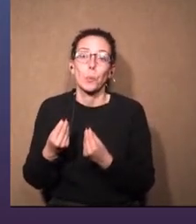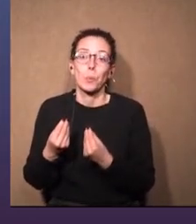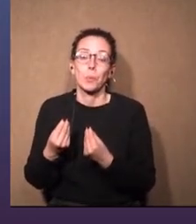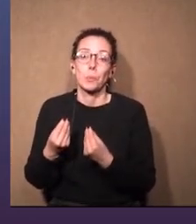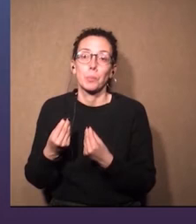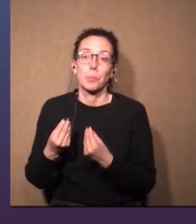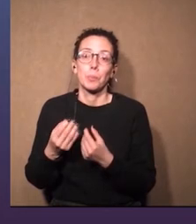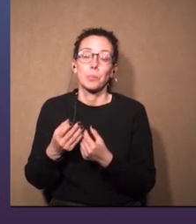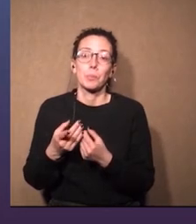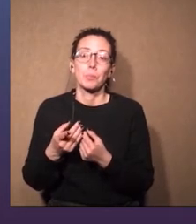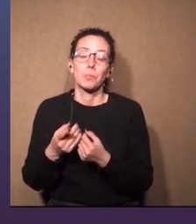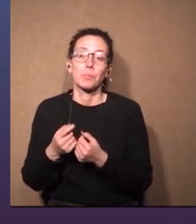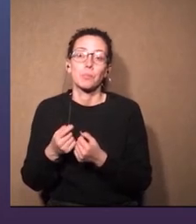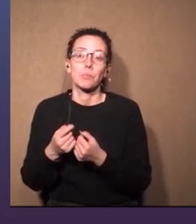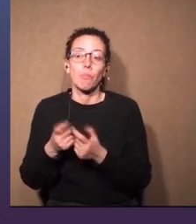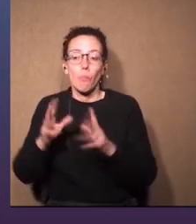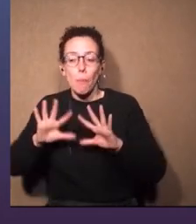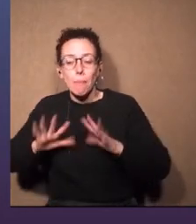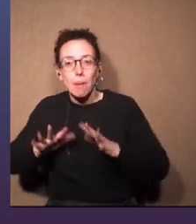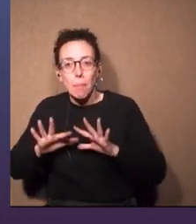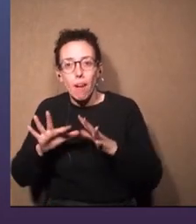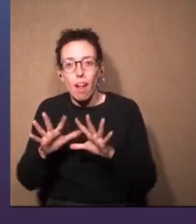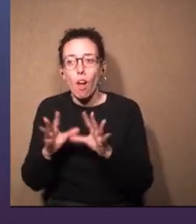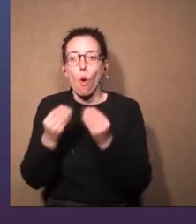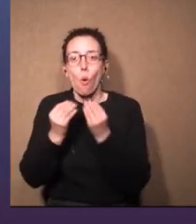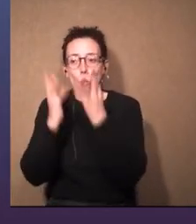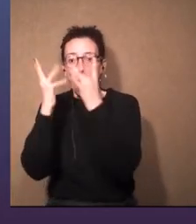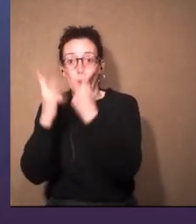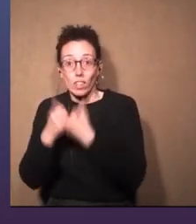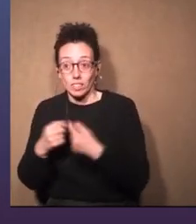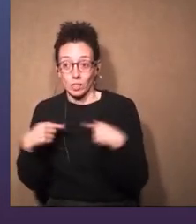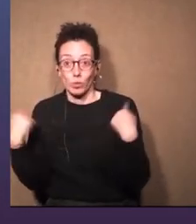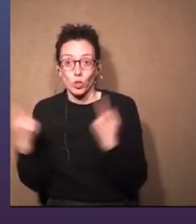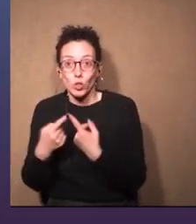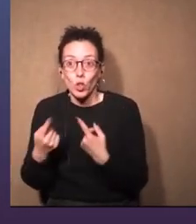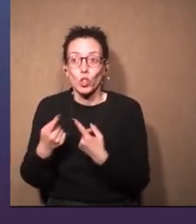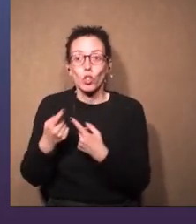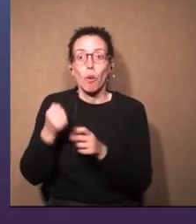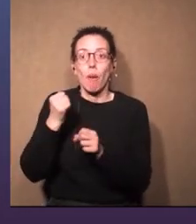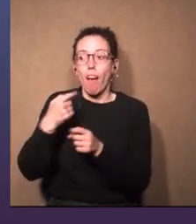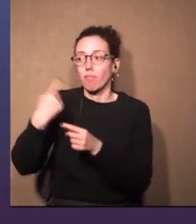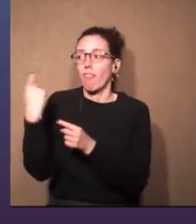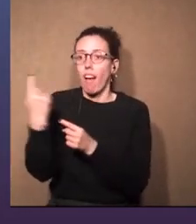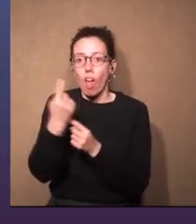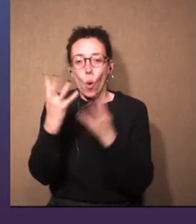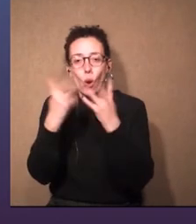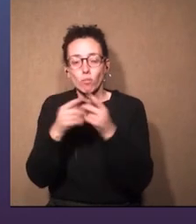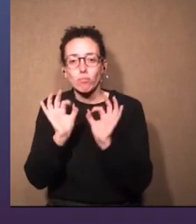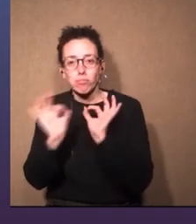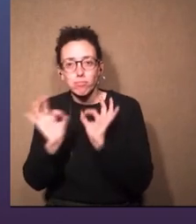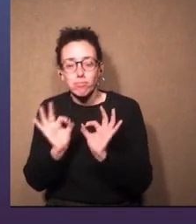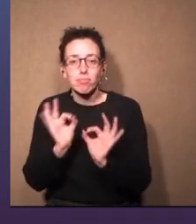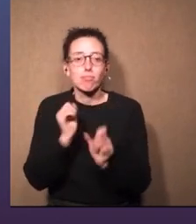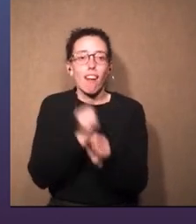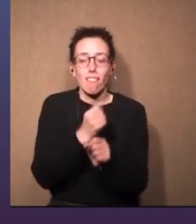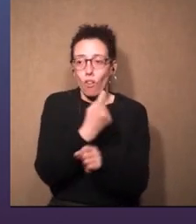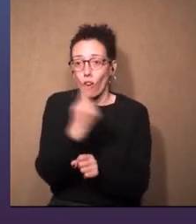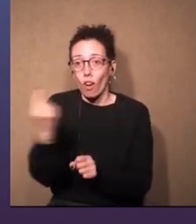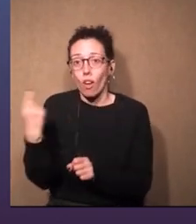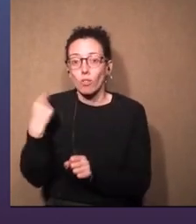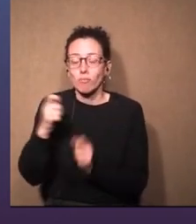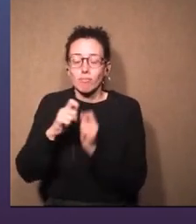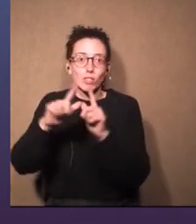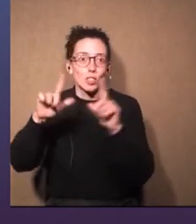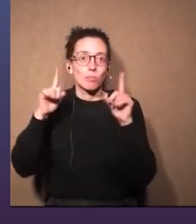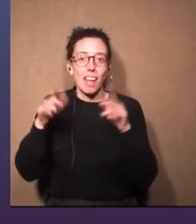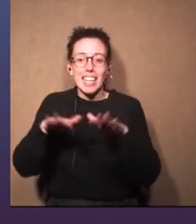armarnos y organizarnos para no pisarnos, no deja de